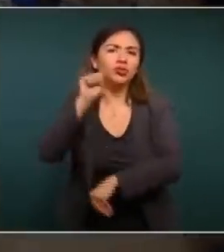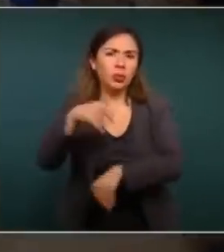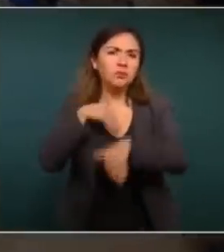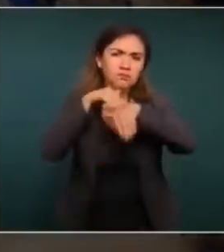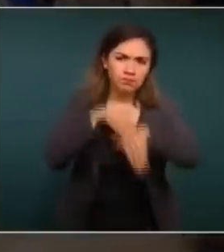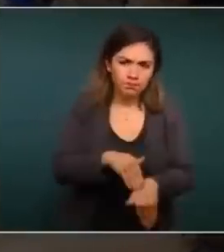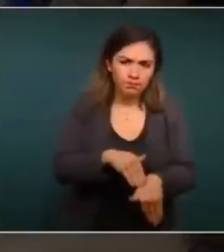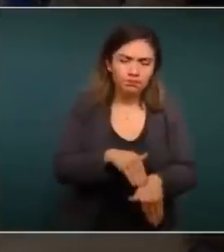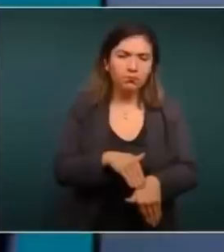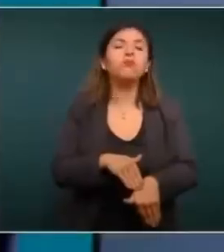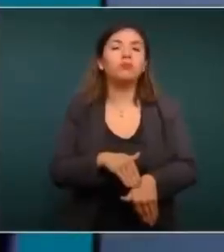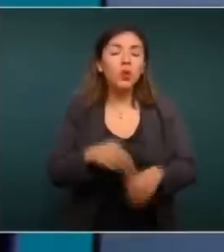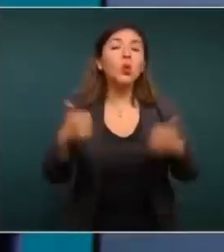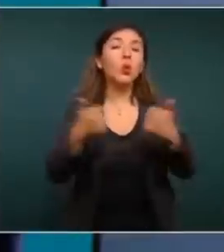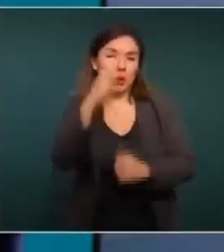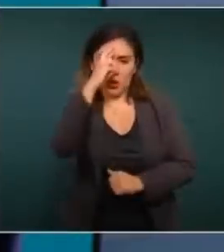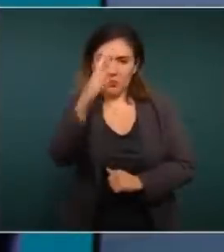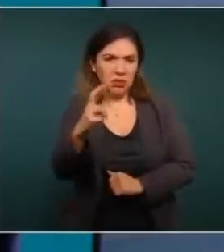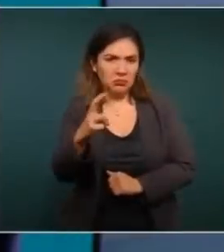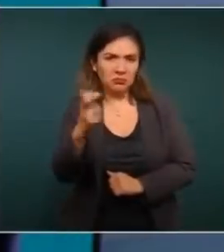vamos a respetar.